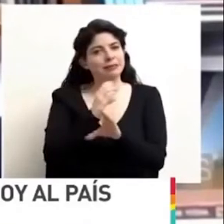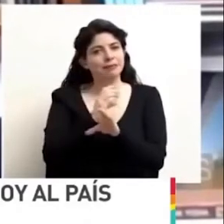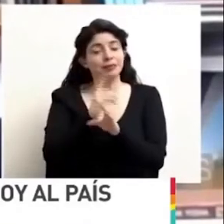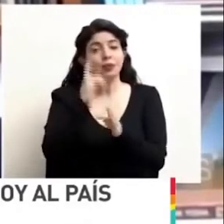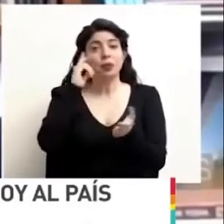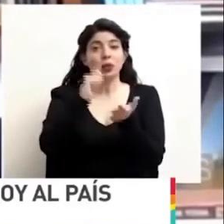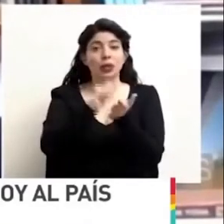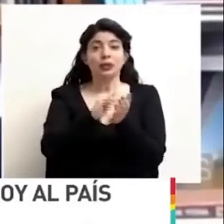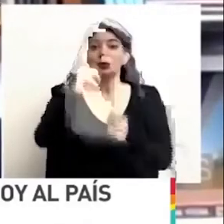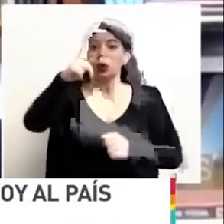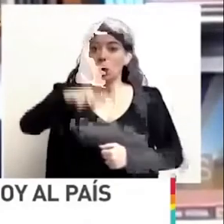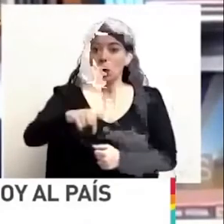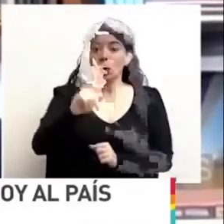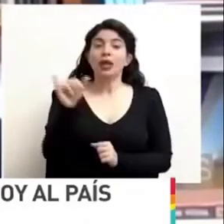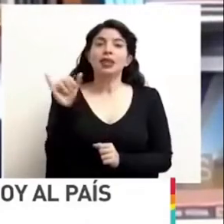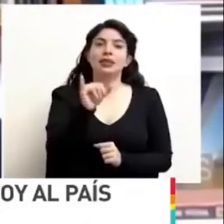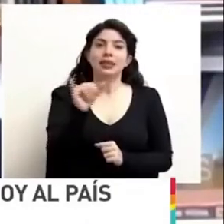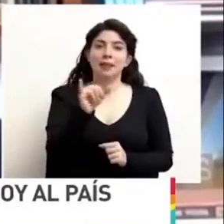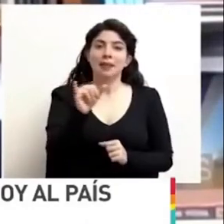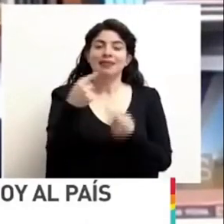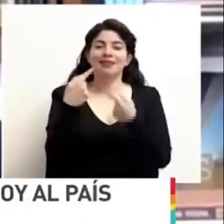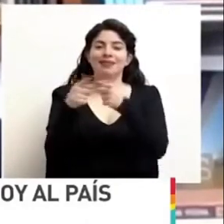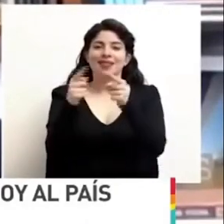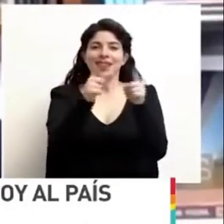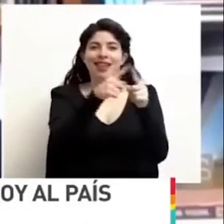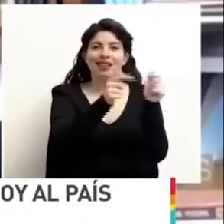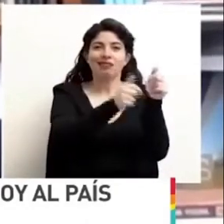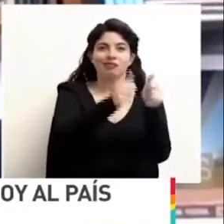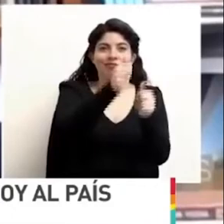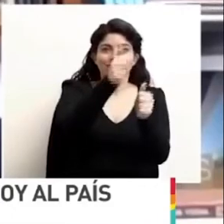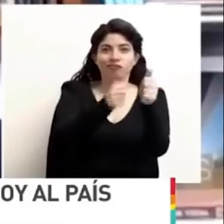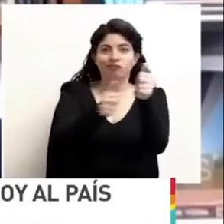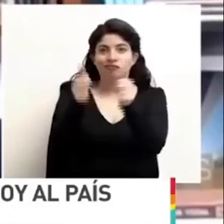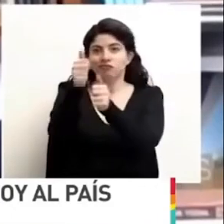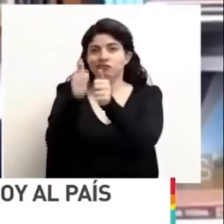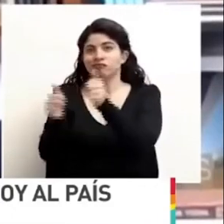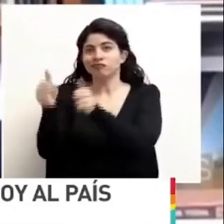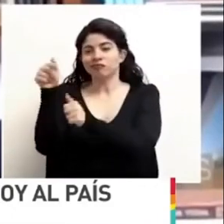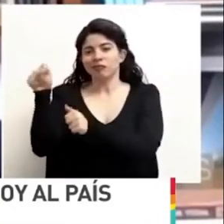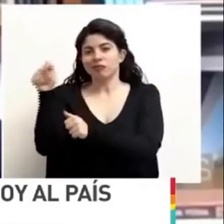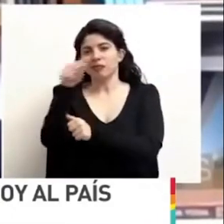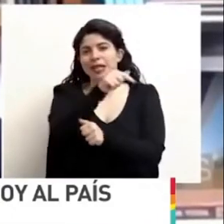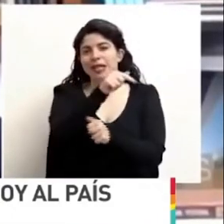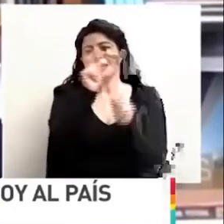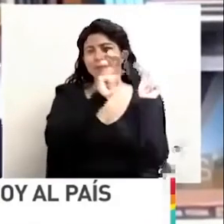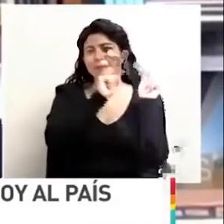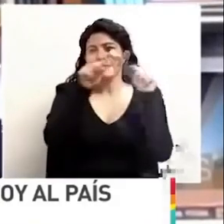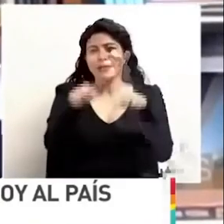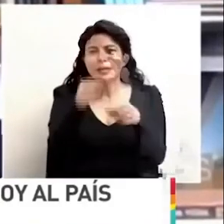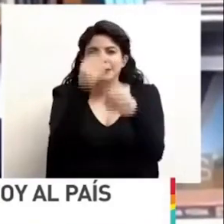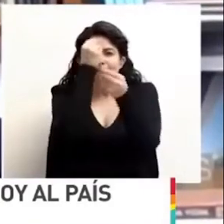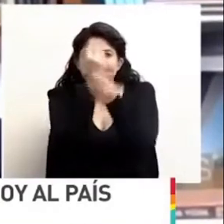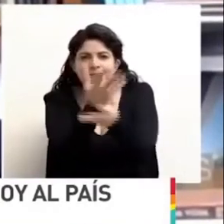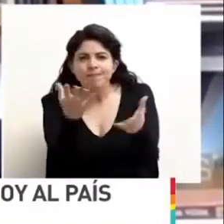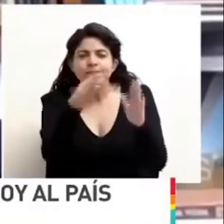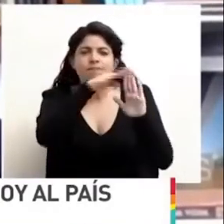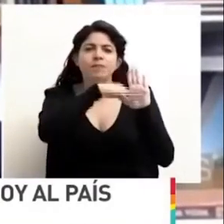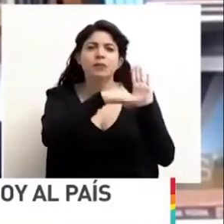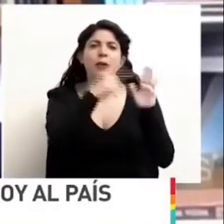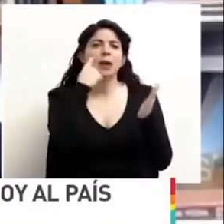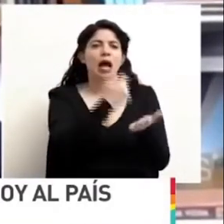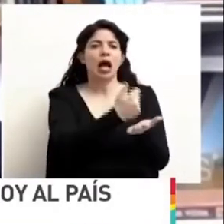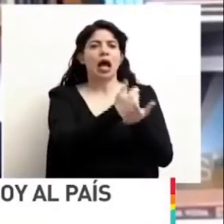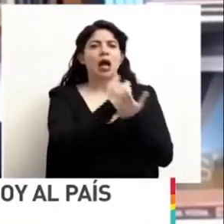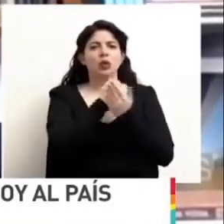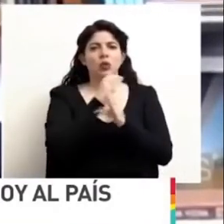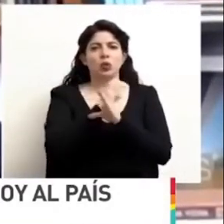el día de hoy, también los distintos jerarcas anunciarán una serie de medidas para seguirnos cuidando. Quiero